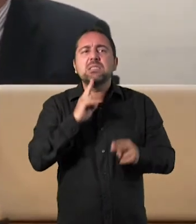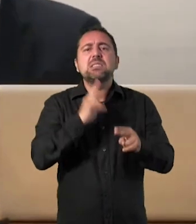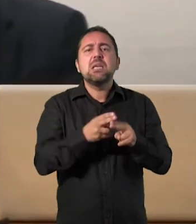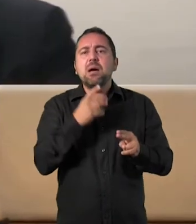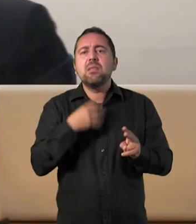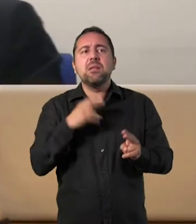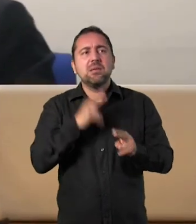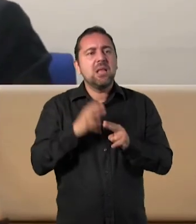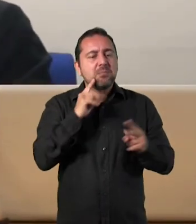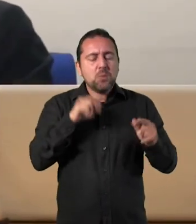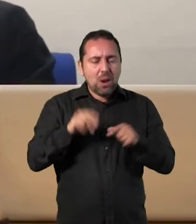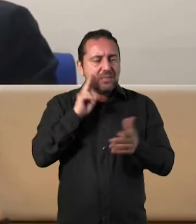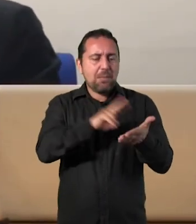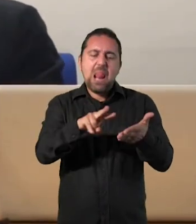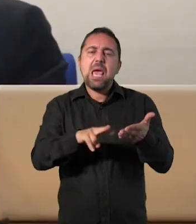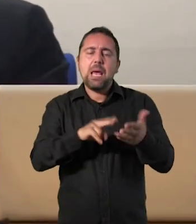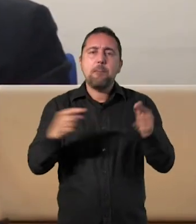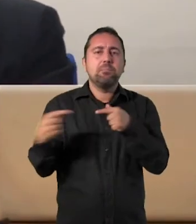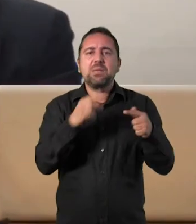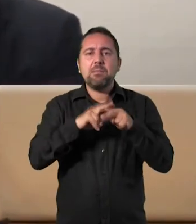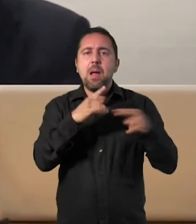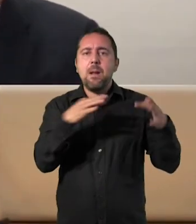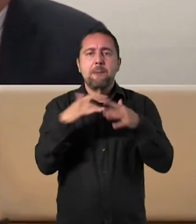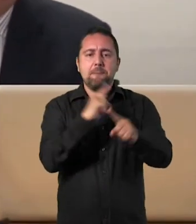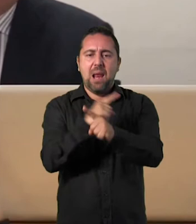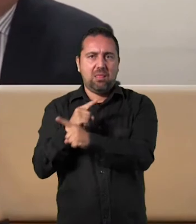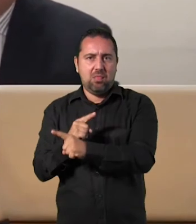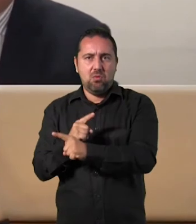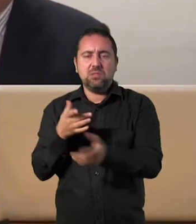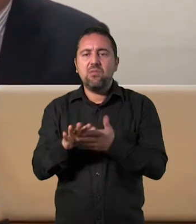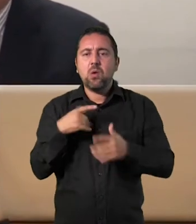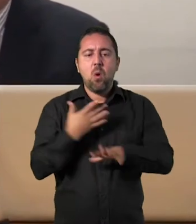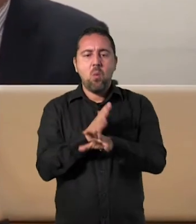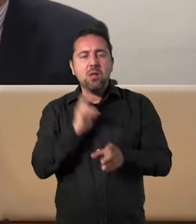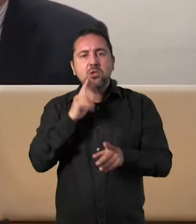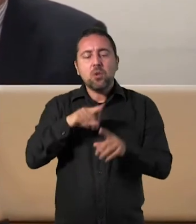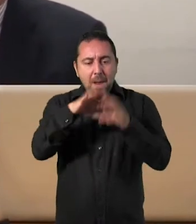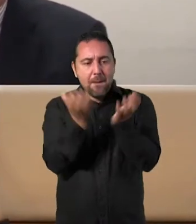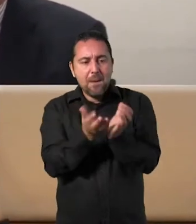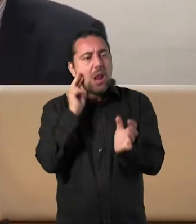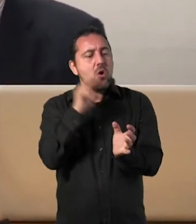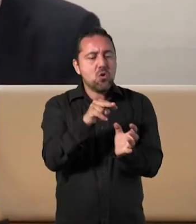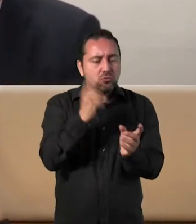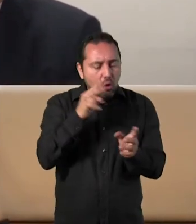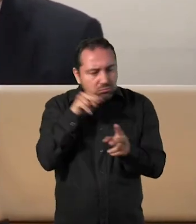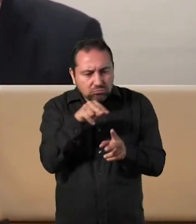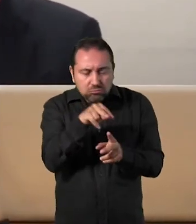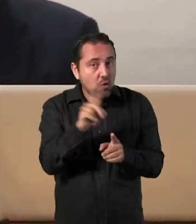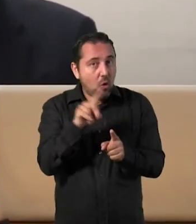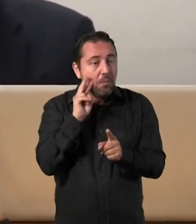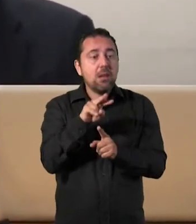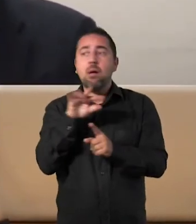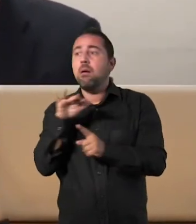jugando, pero no estar solo mirando nuestro balón, sino mirar todo el entorno. Saber qué está ocurriendo. Eso,